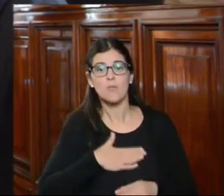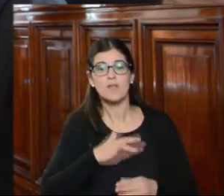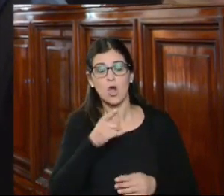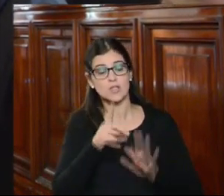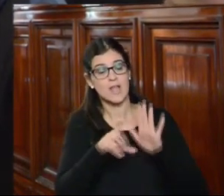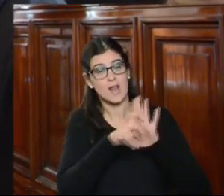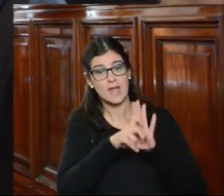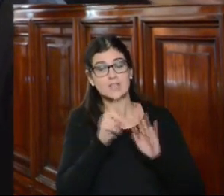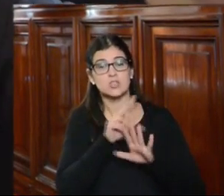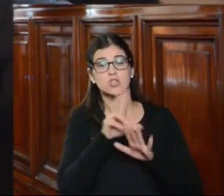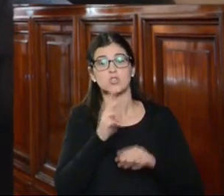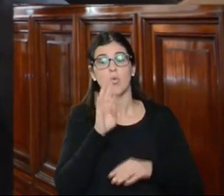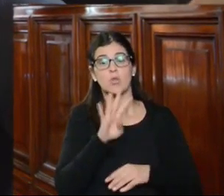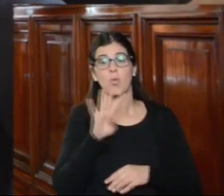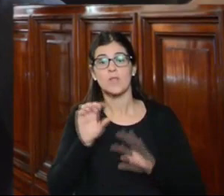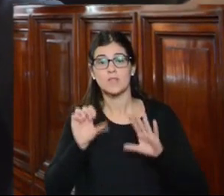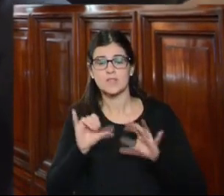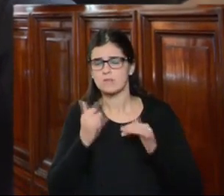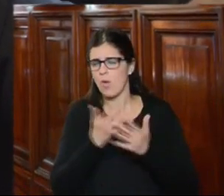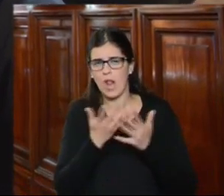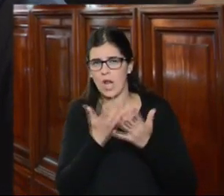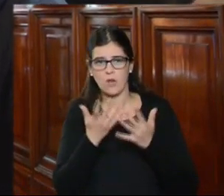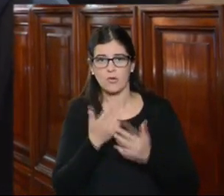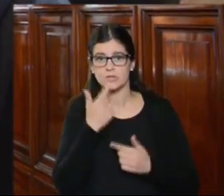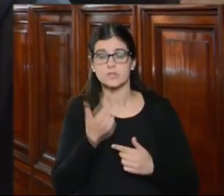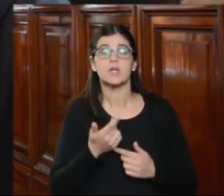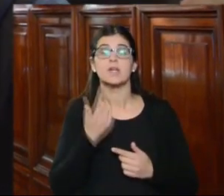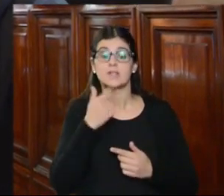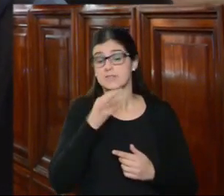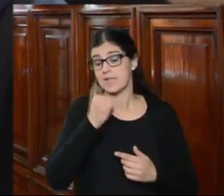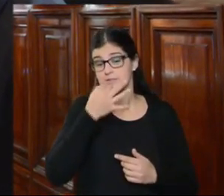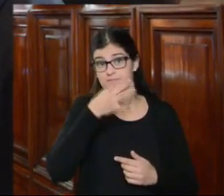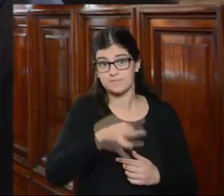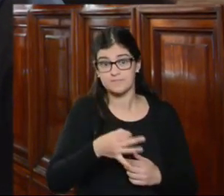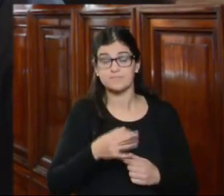esa ley 18.446 o algo así que ustedes han mencionado